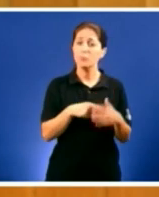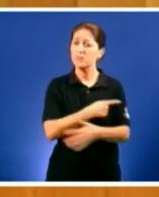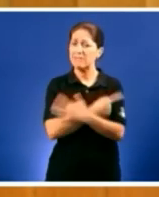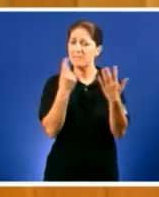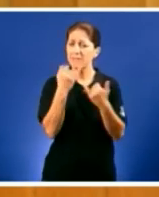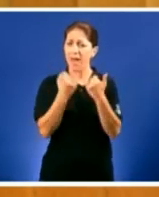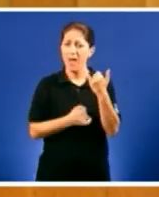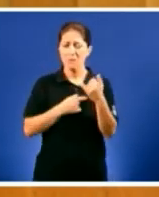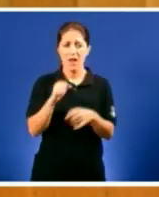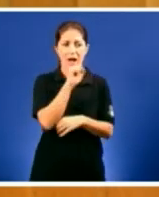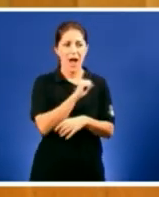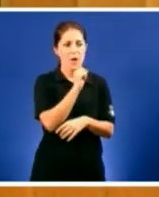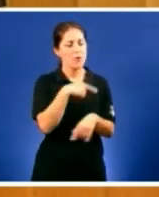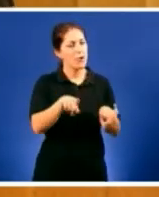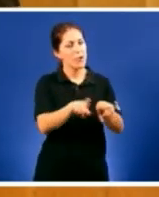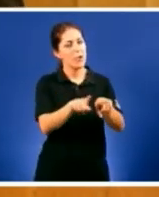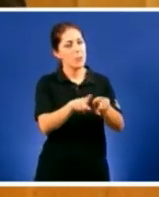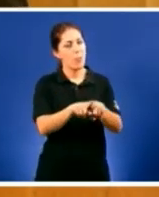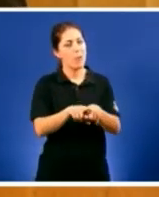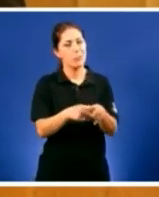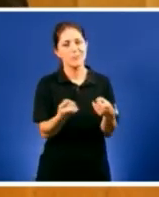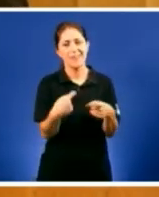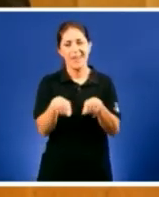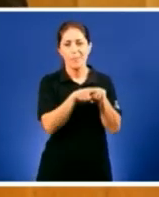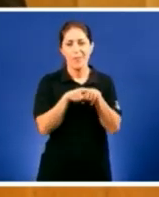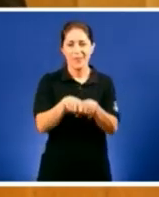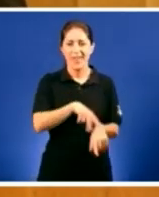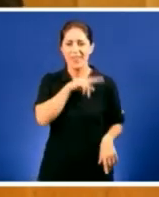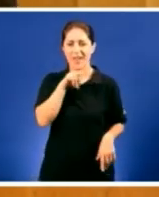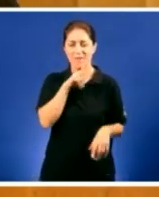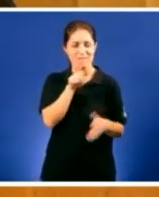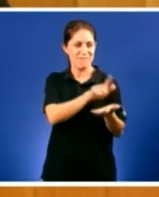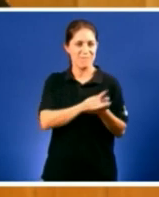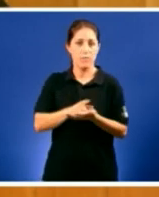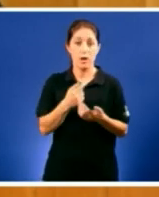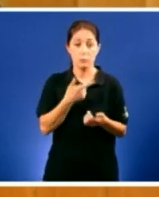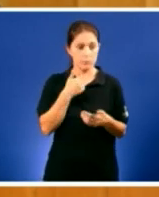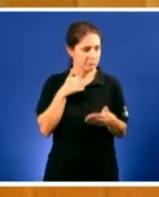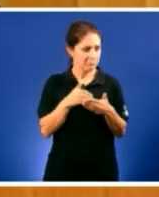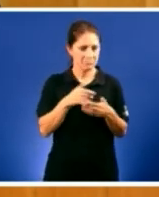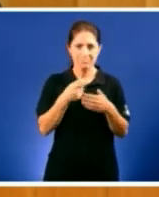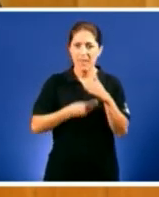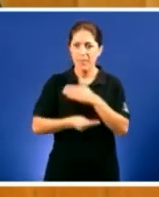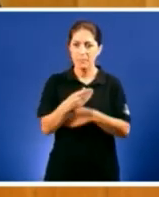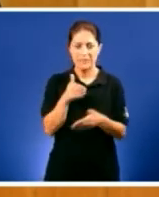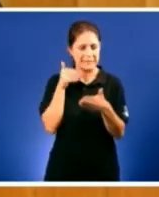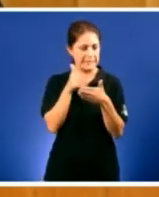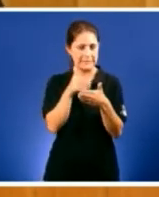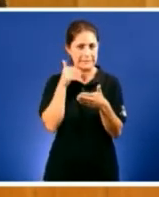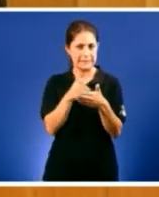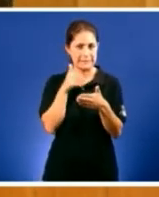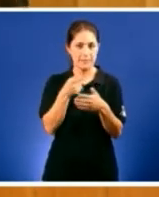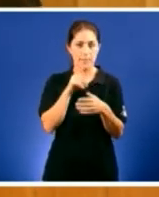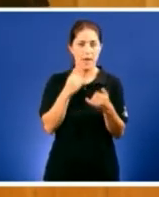Irmandades da Fala. Estamos as portas, portanto, do centenario do seu nascimento. A aparición das